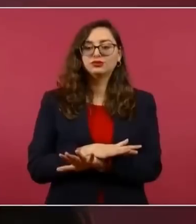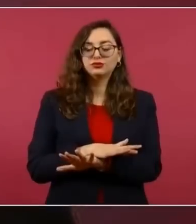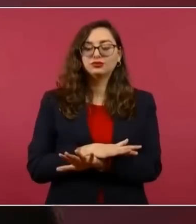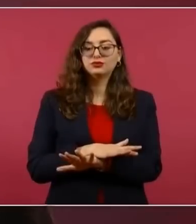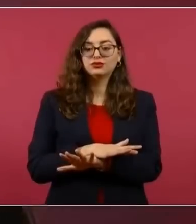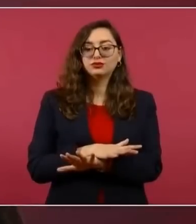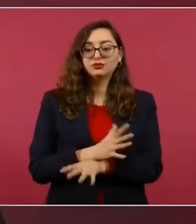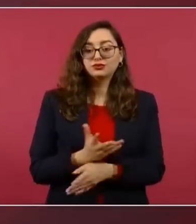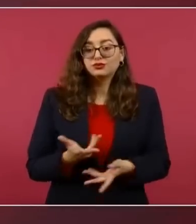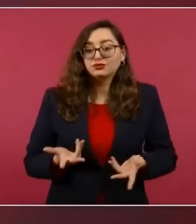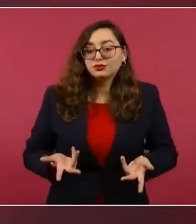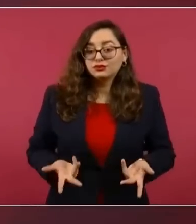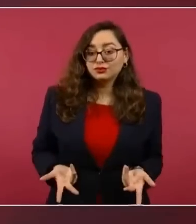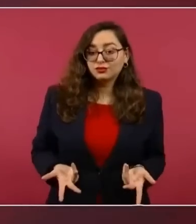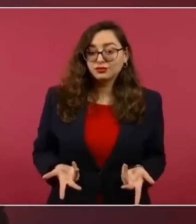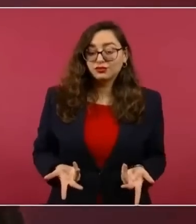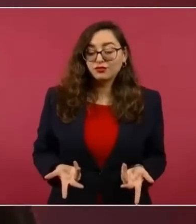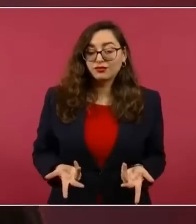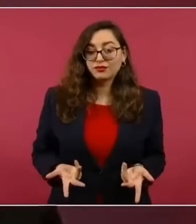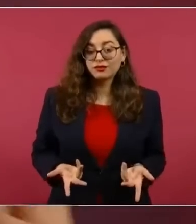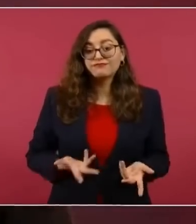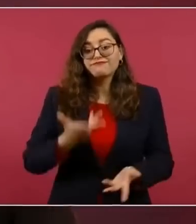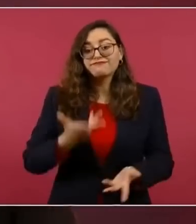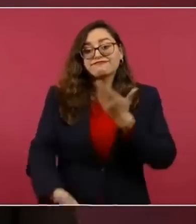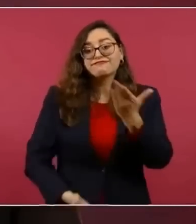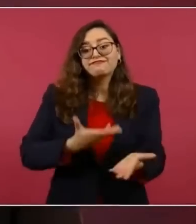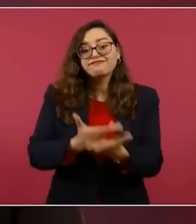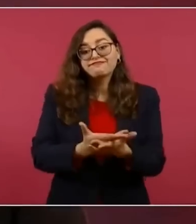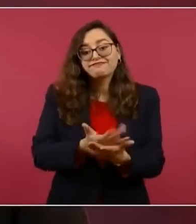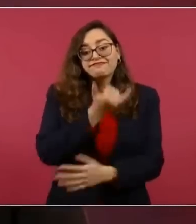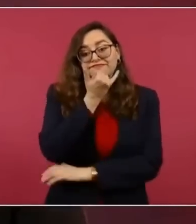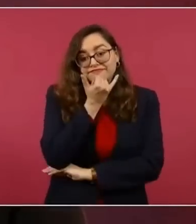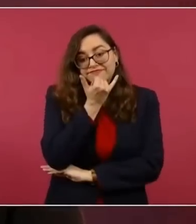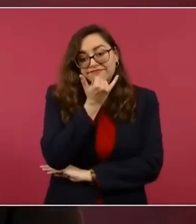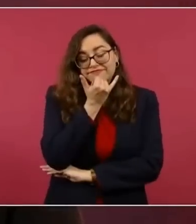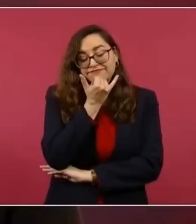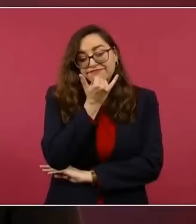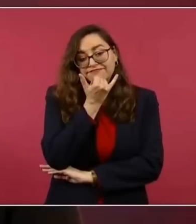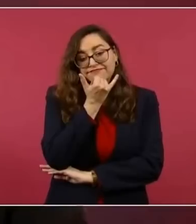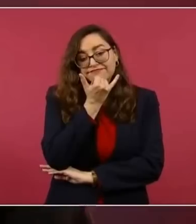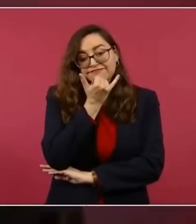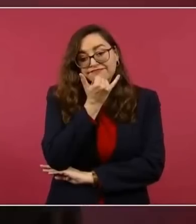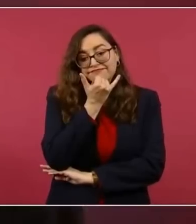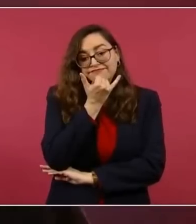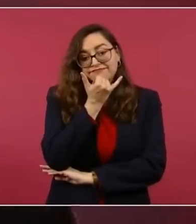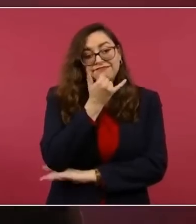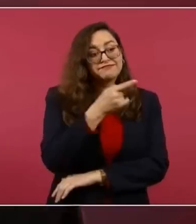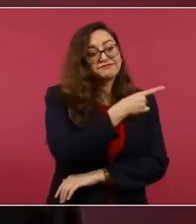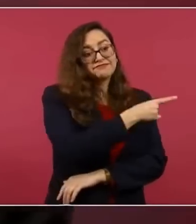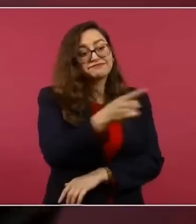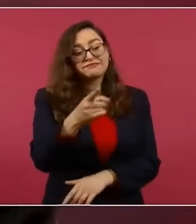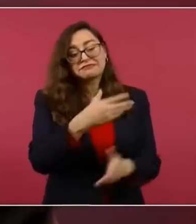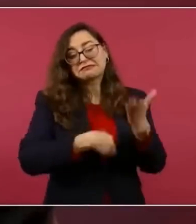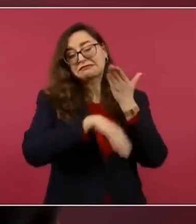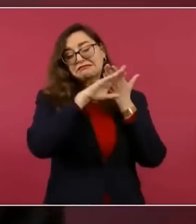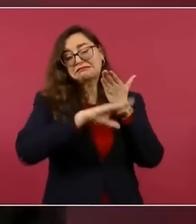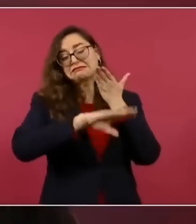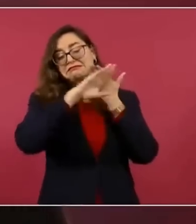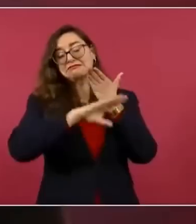Entonces, ofrecemos disculpas a nuestros adversarios,